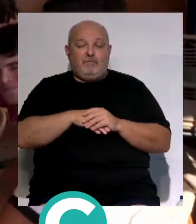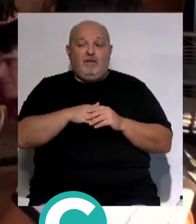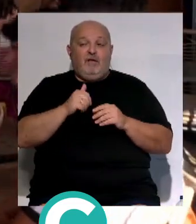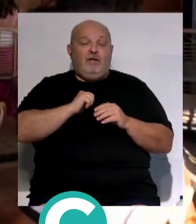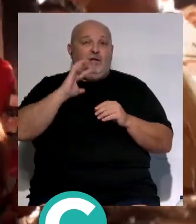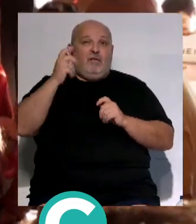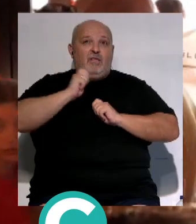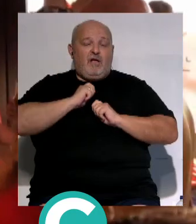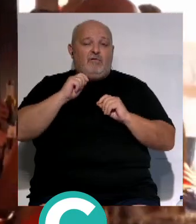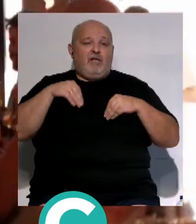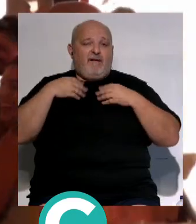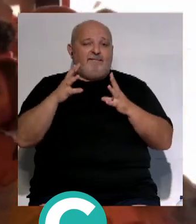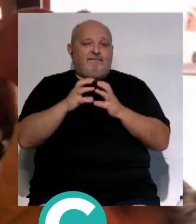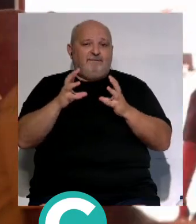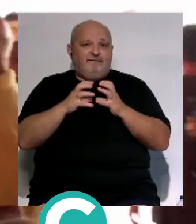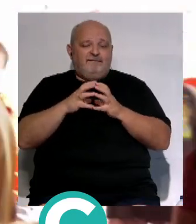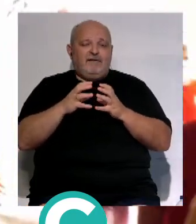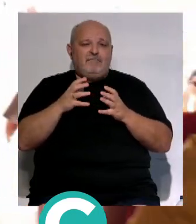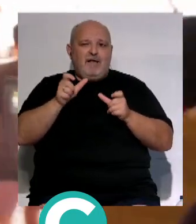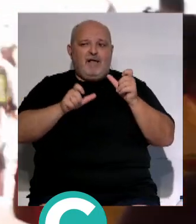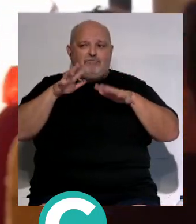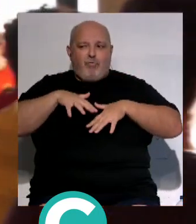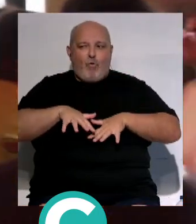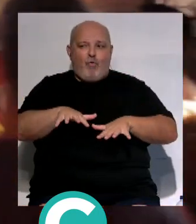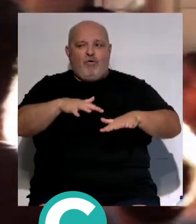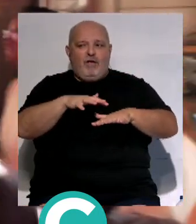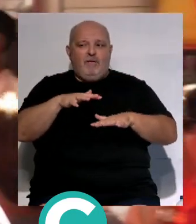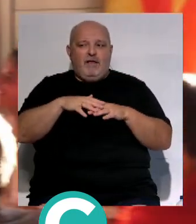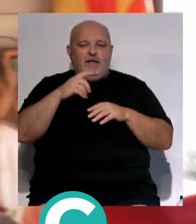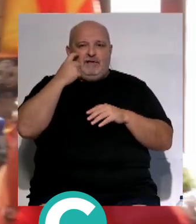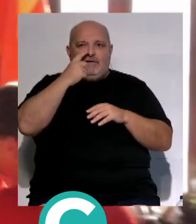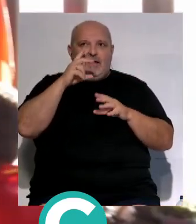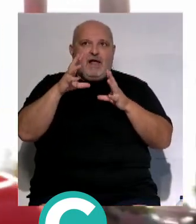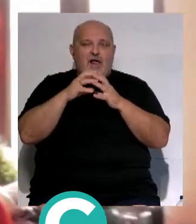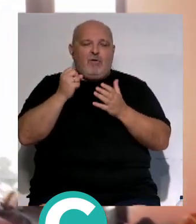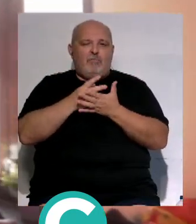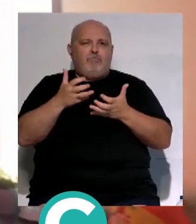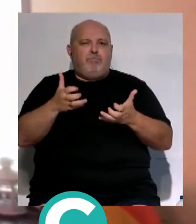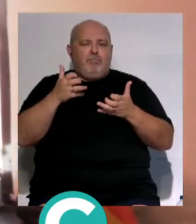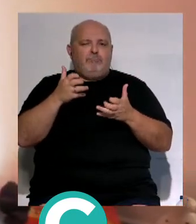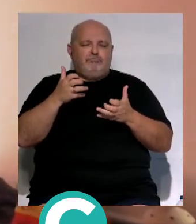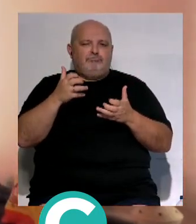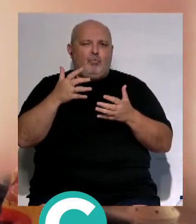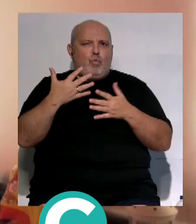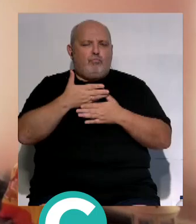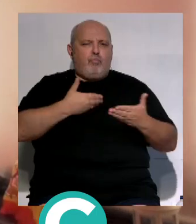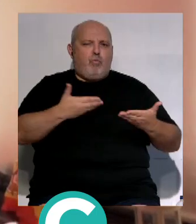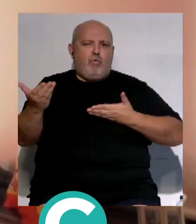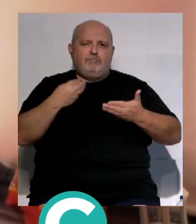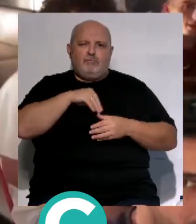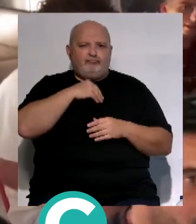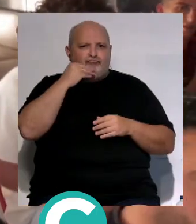tiempo y las ganas de celebración grupal sacaron a muchos a la calle para ser testigos de la remontada y la imposición del juego español